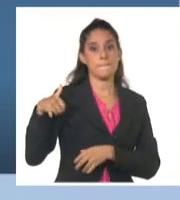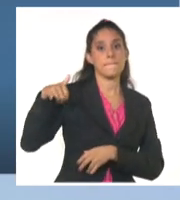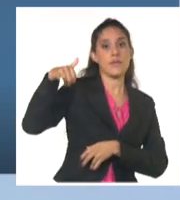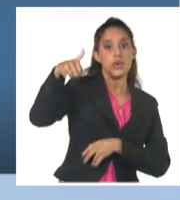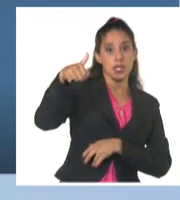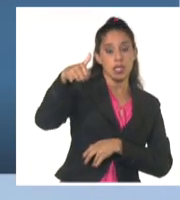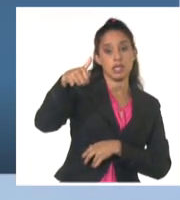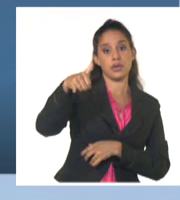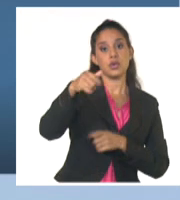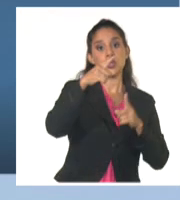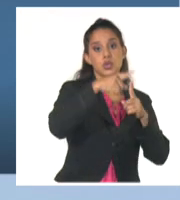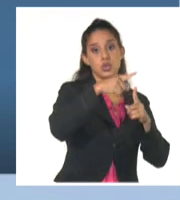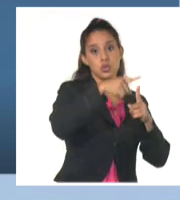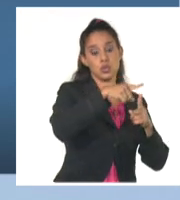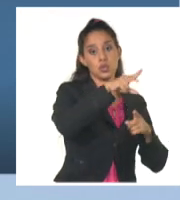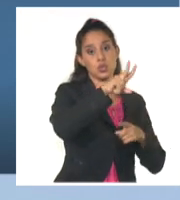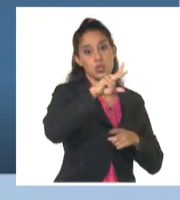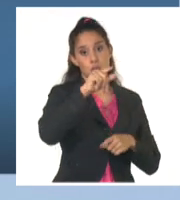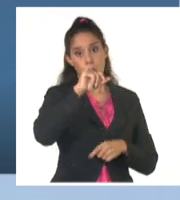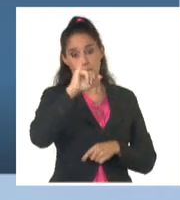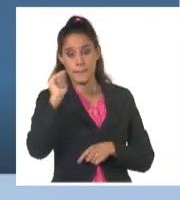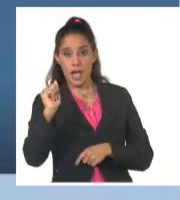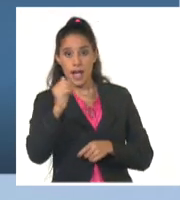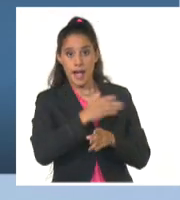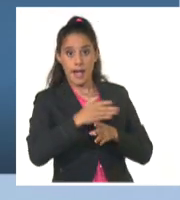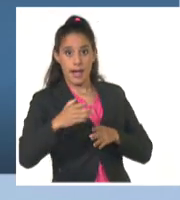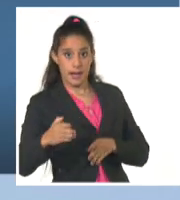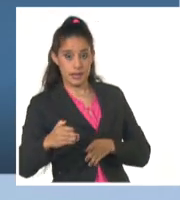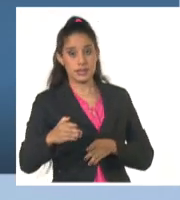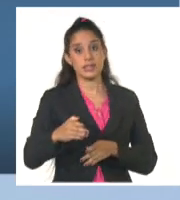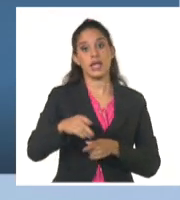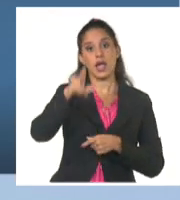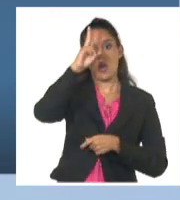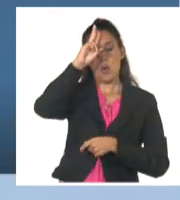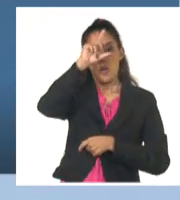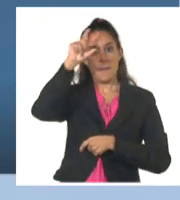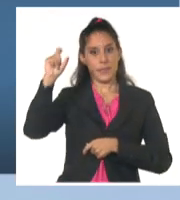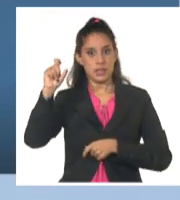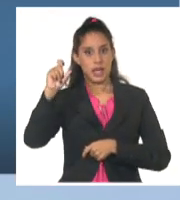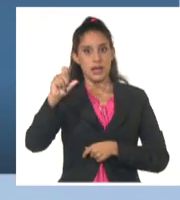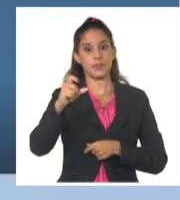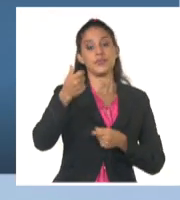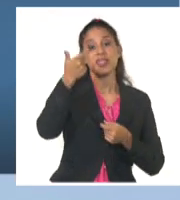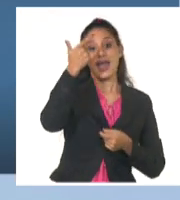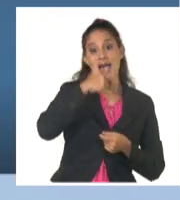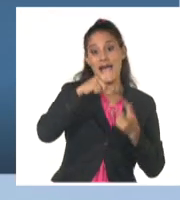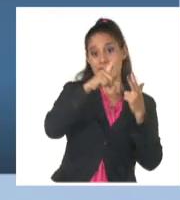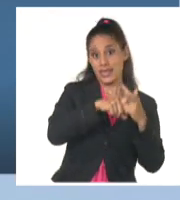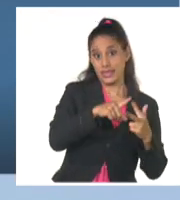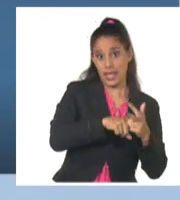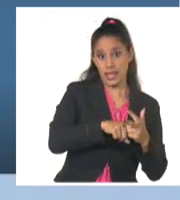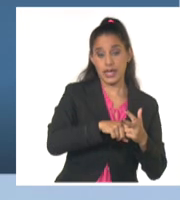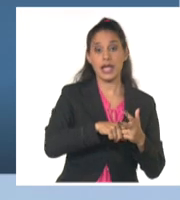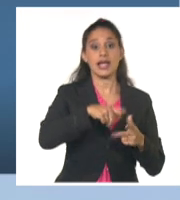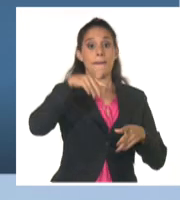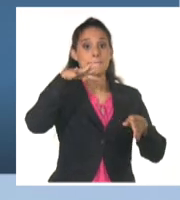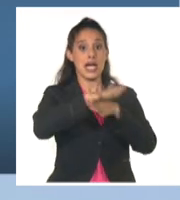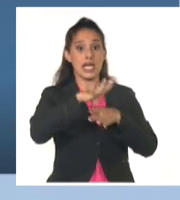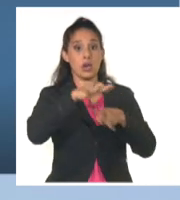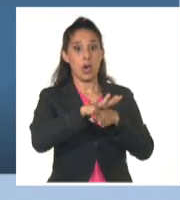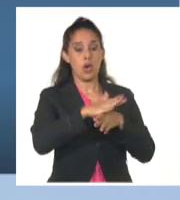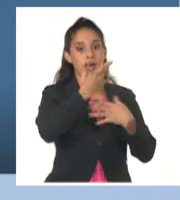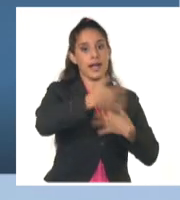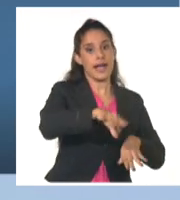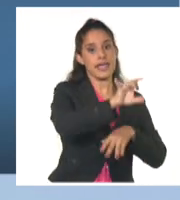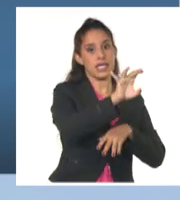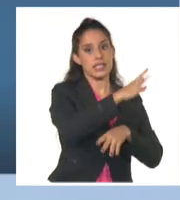Salvador Allende, Aranguren desde la avenida Carlos Manuel de Céspedes hasta Allestarán, avenida Malecón desde la calle 15 hasta